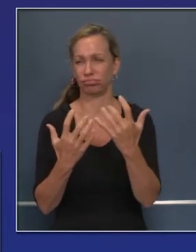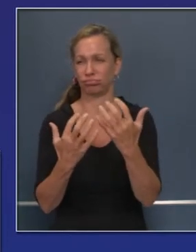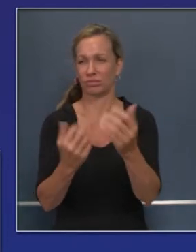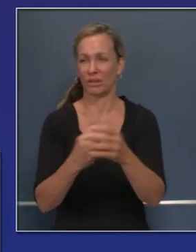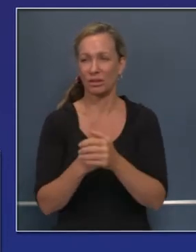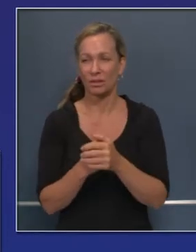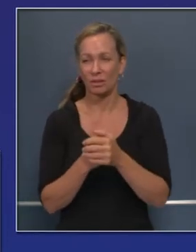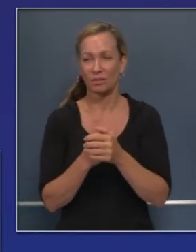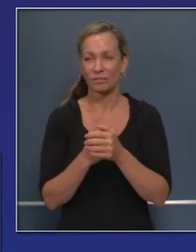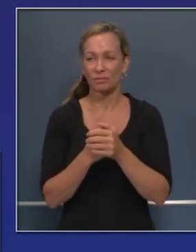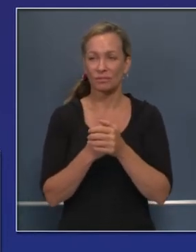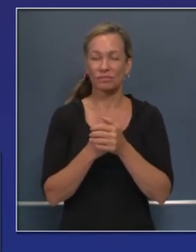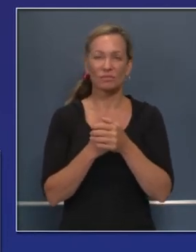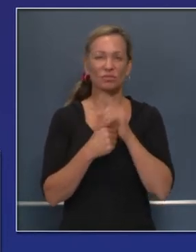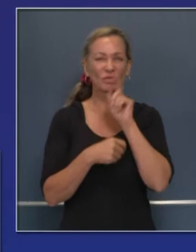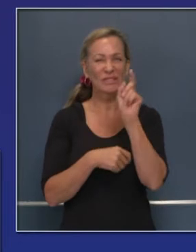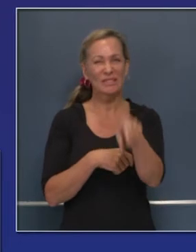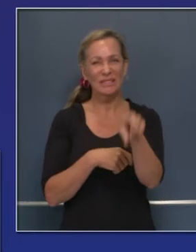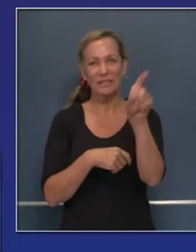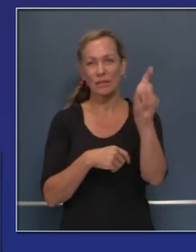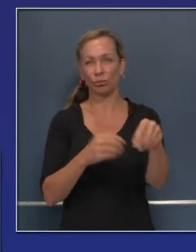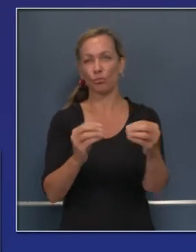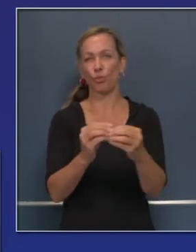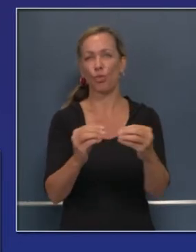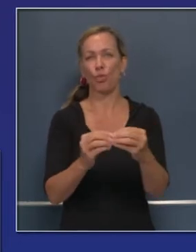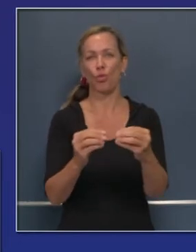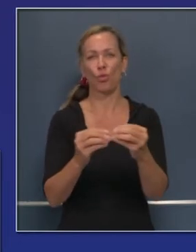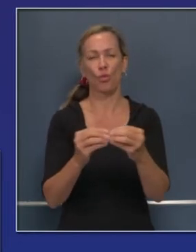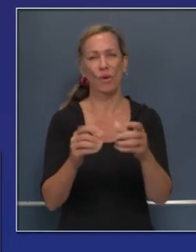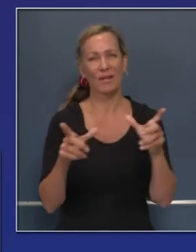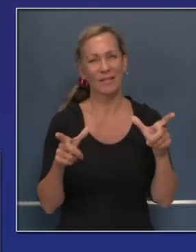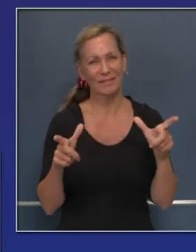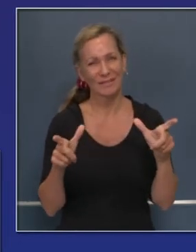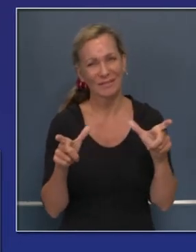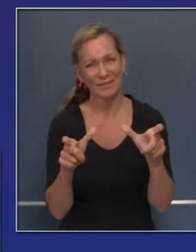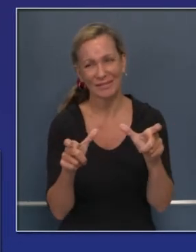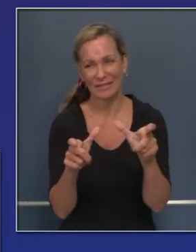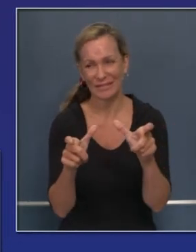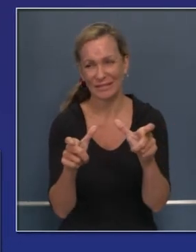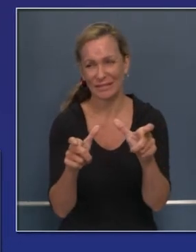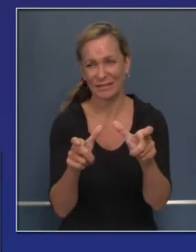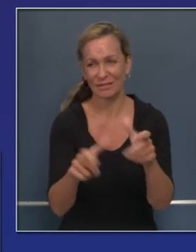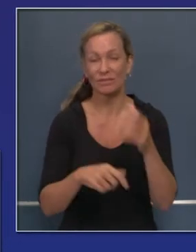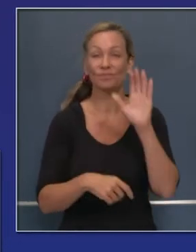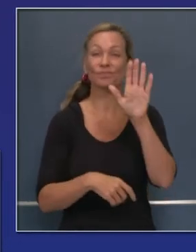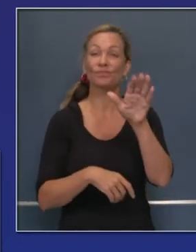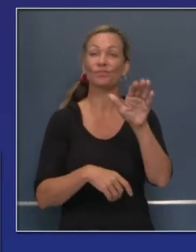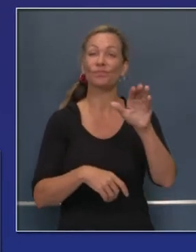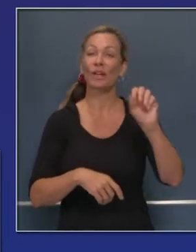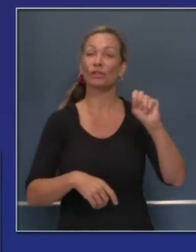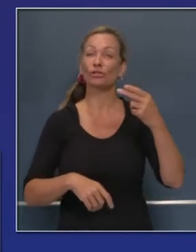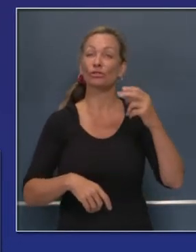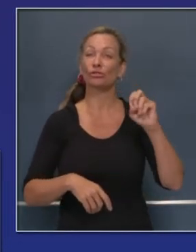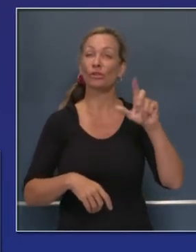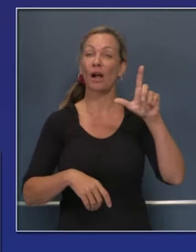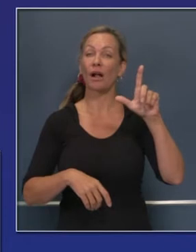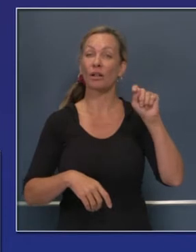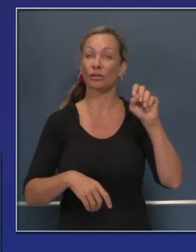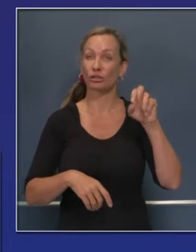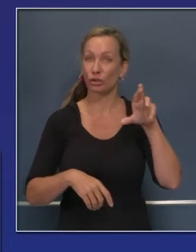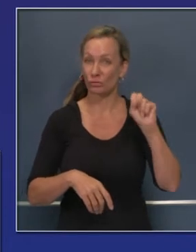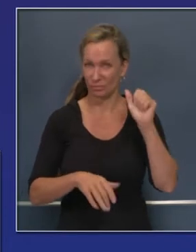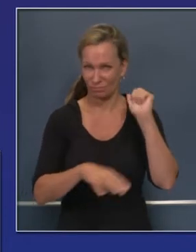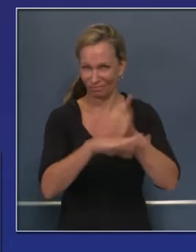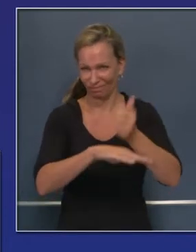para los que hemos visitado allí en varios refugios, vemos que hay gente que ha sido evacuada y estamos obteniendo más